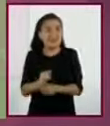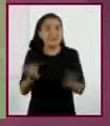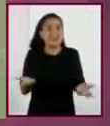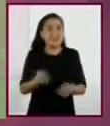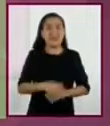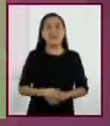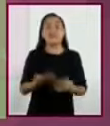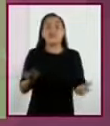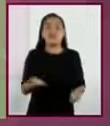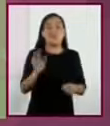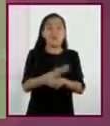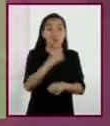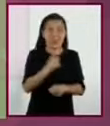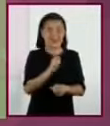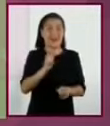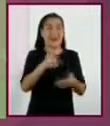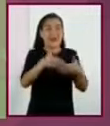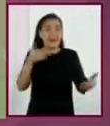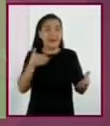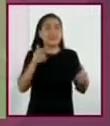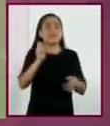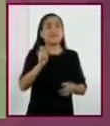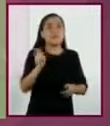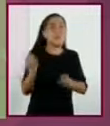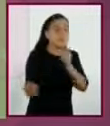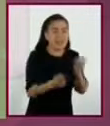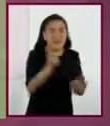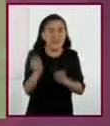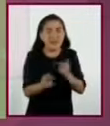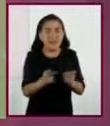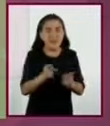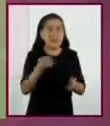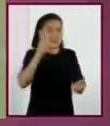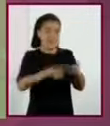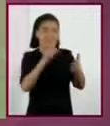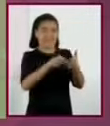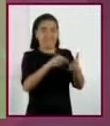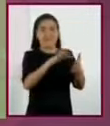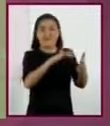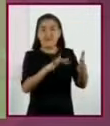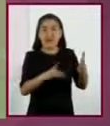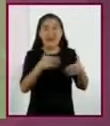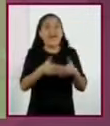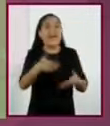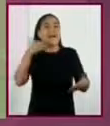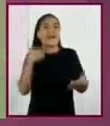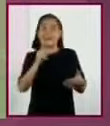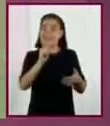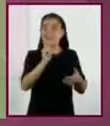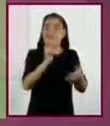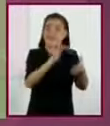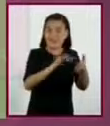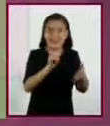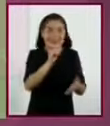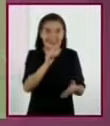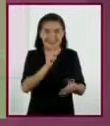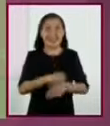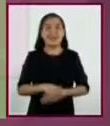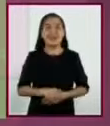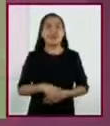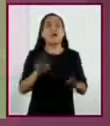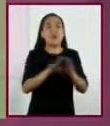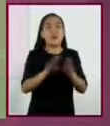Debido a que las predicciones nacen de las preguntas que le hacemos al texto antes de leerlo. Comprobar que son